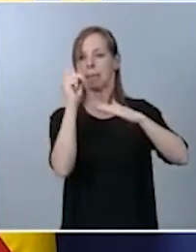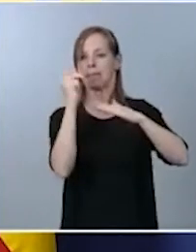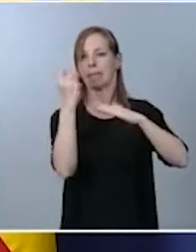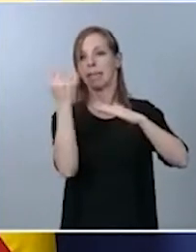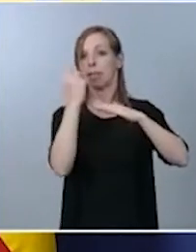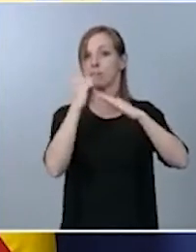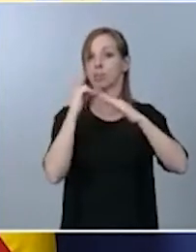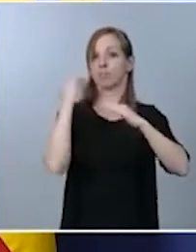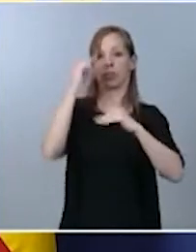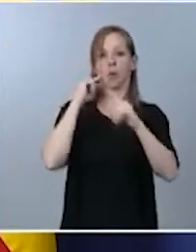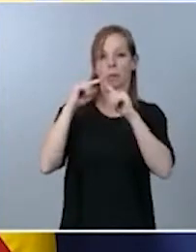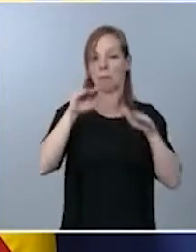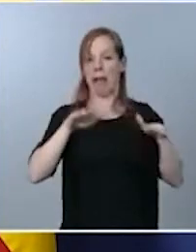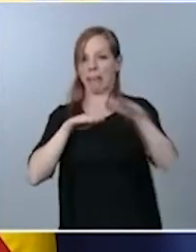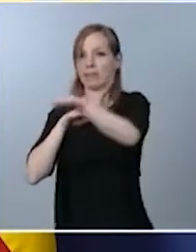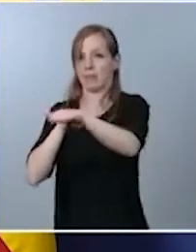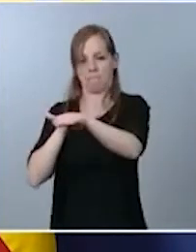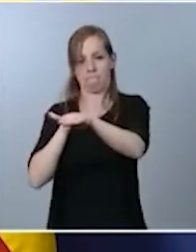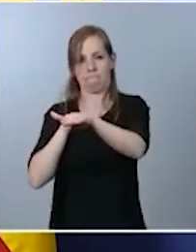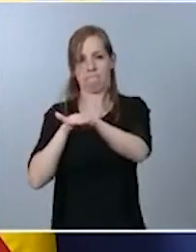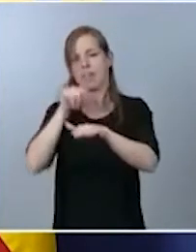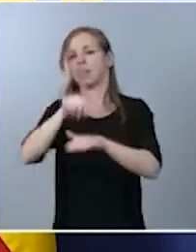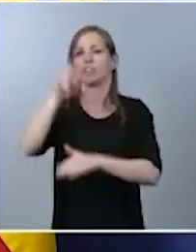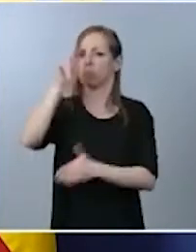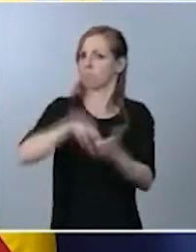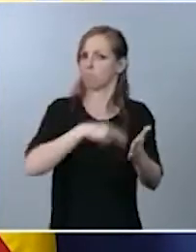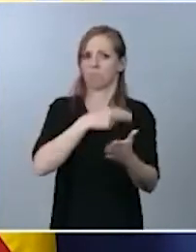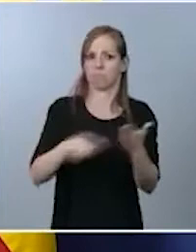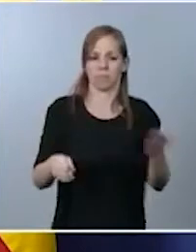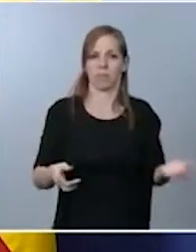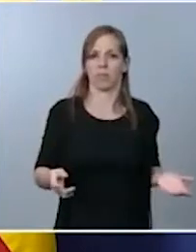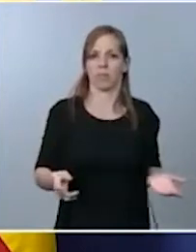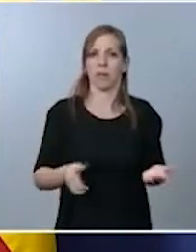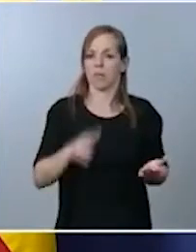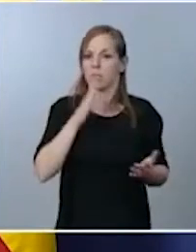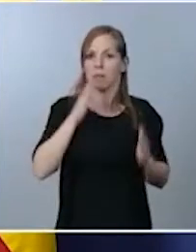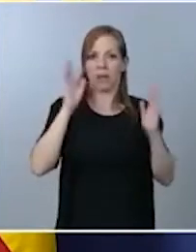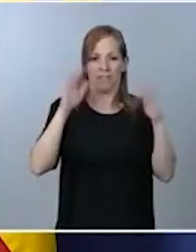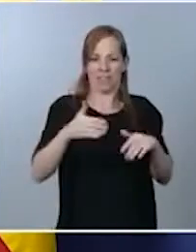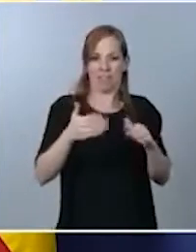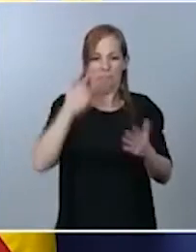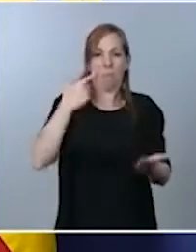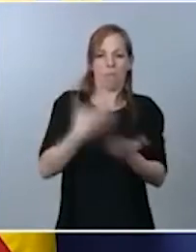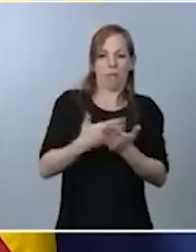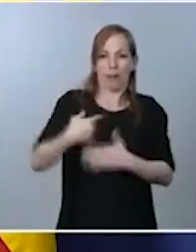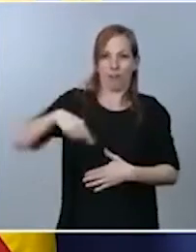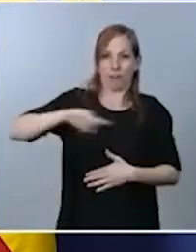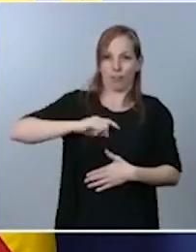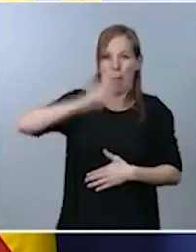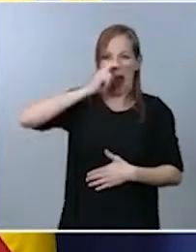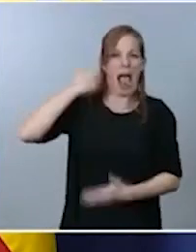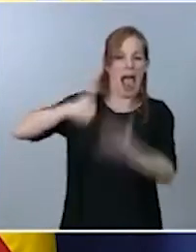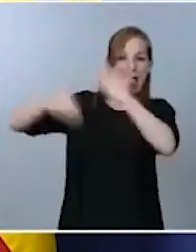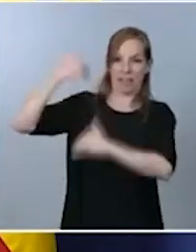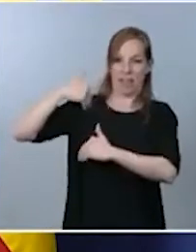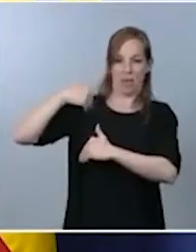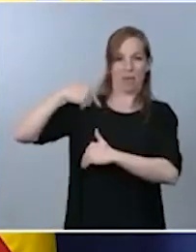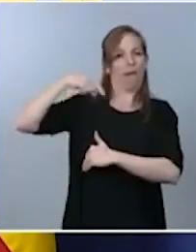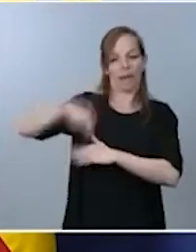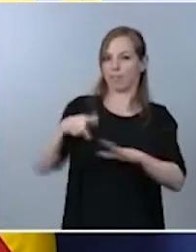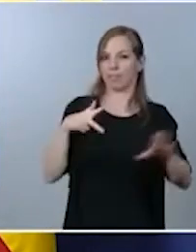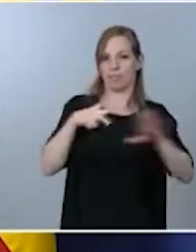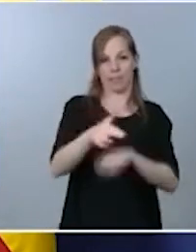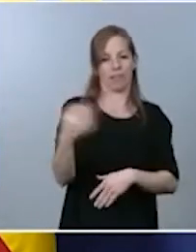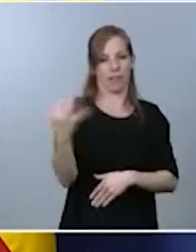Y, evidentemente, lo único que se constata es ese carácter anacrónico y que es un efecto determinante de un número